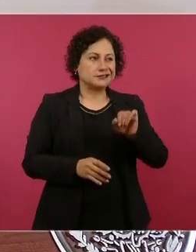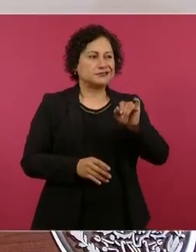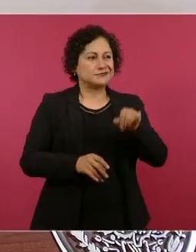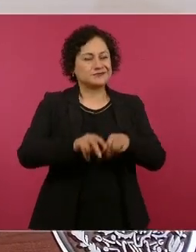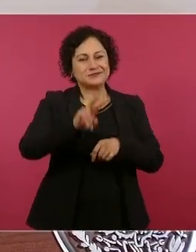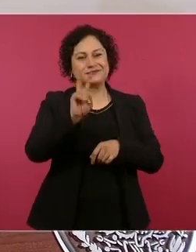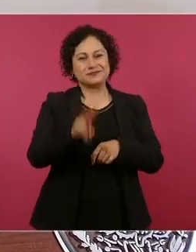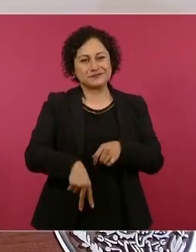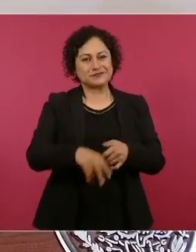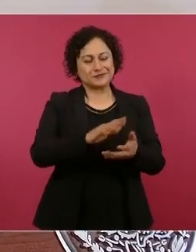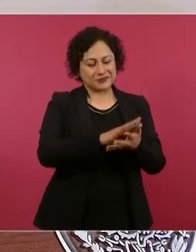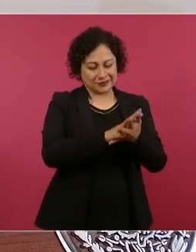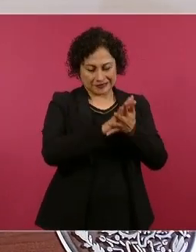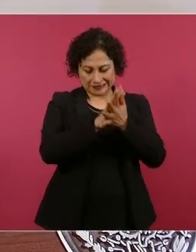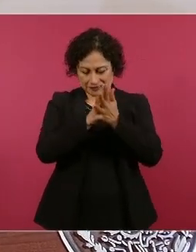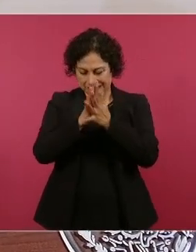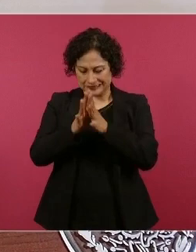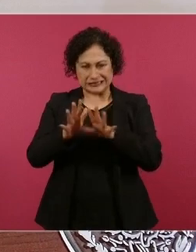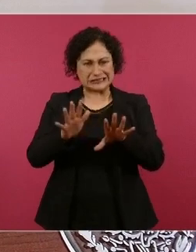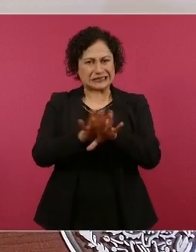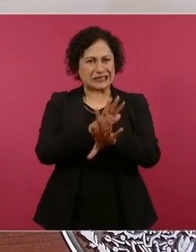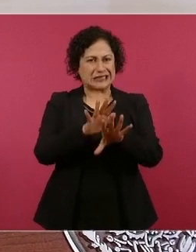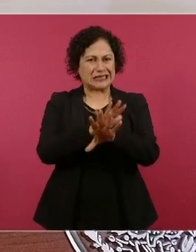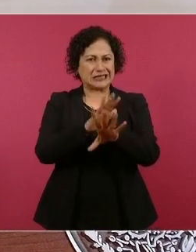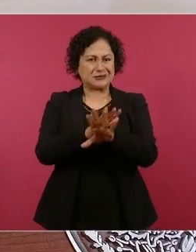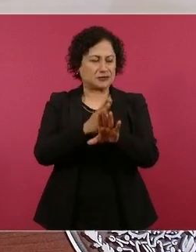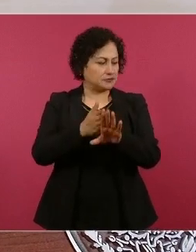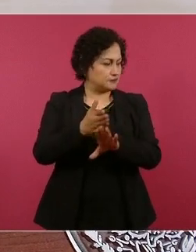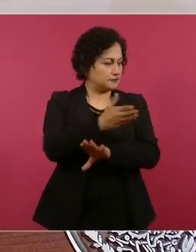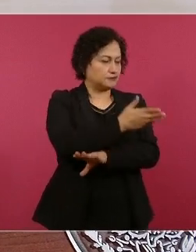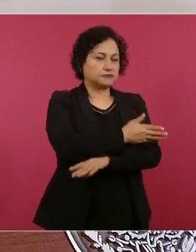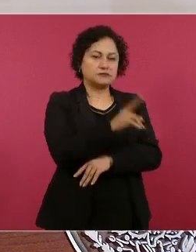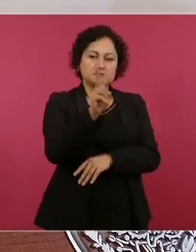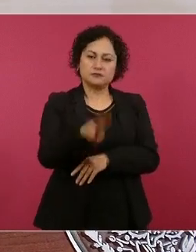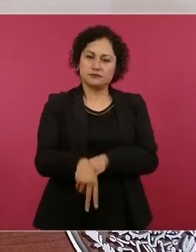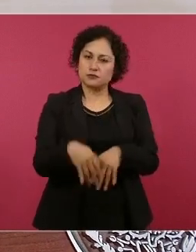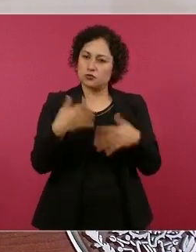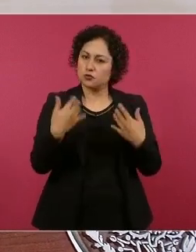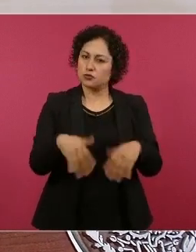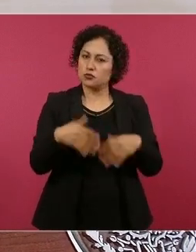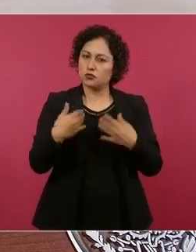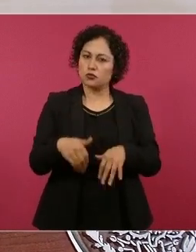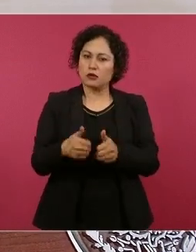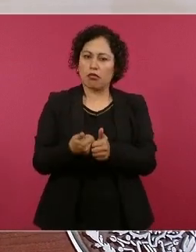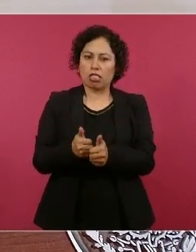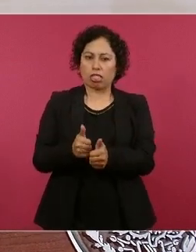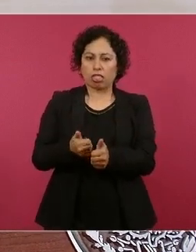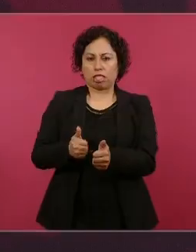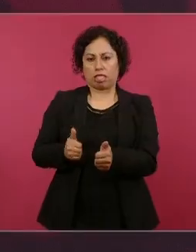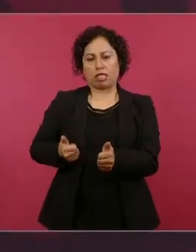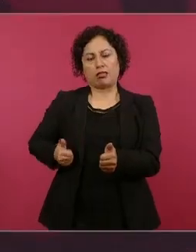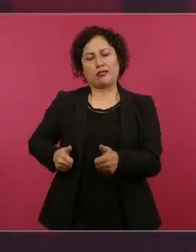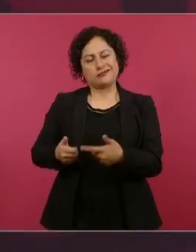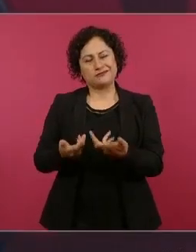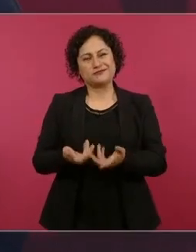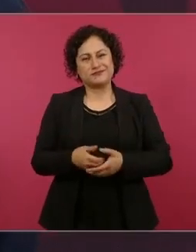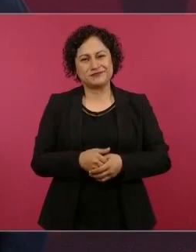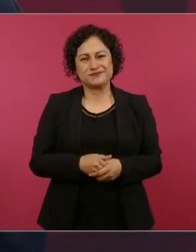retroceso que se